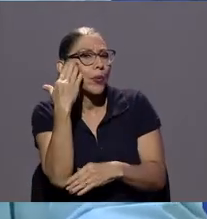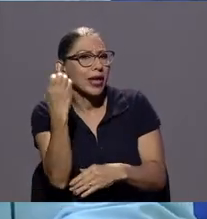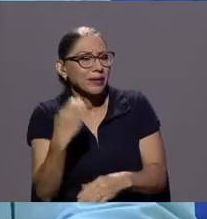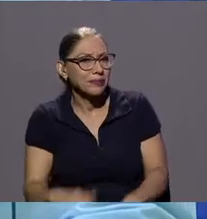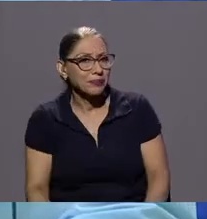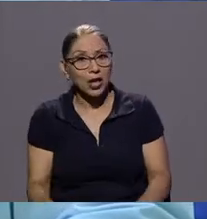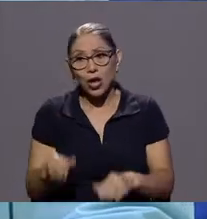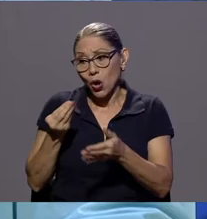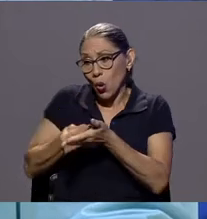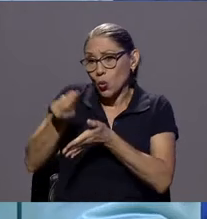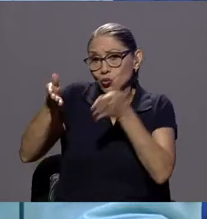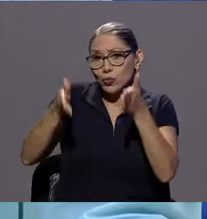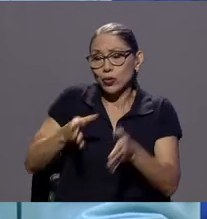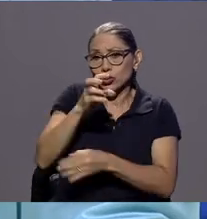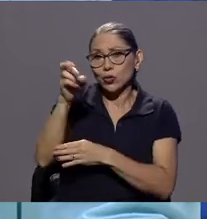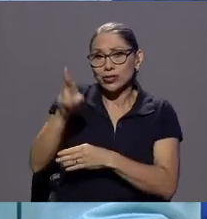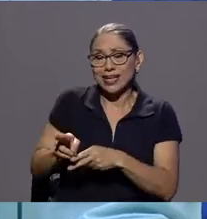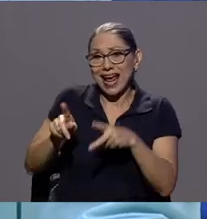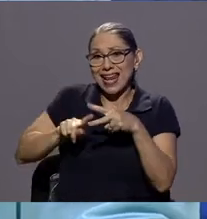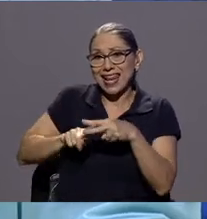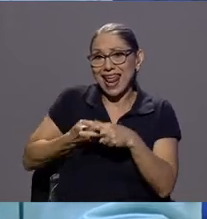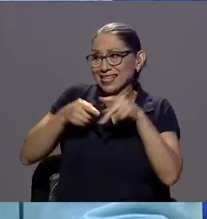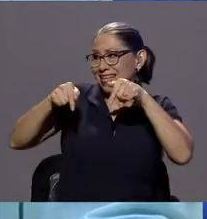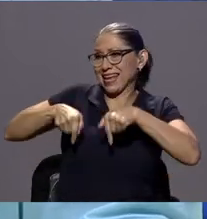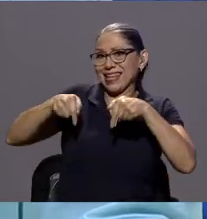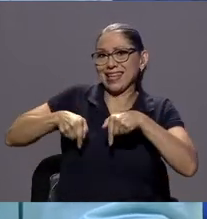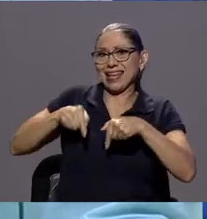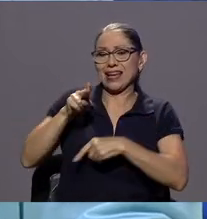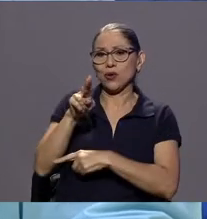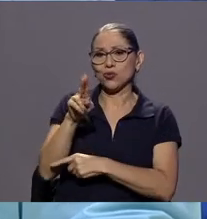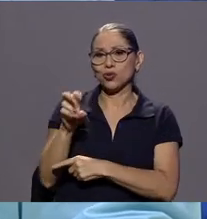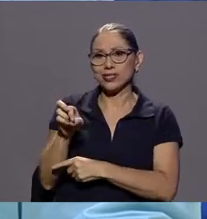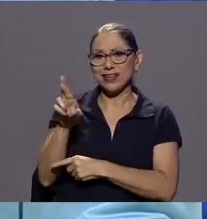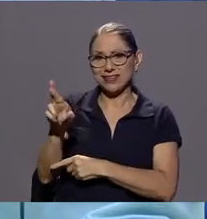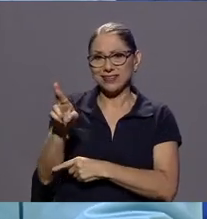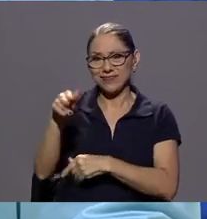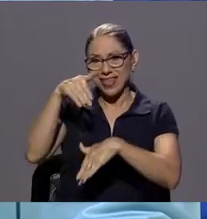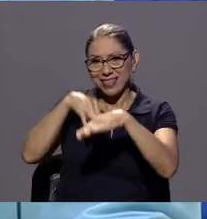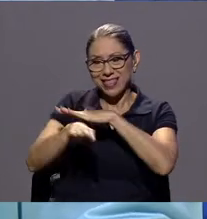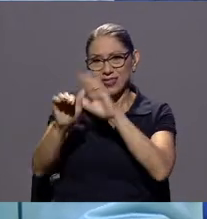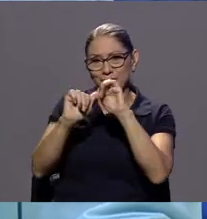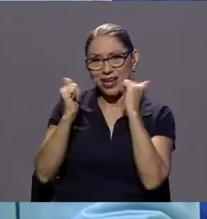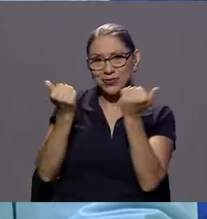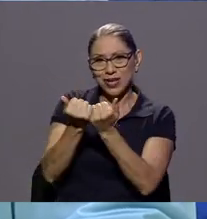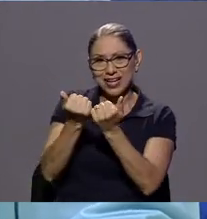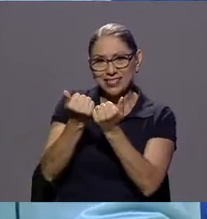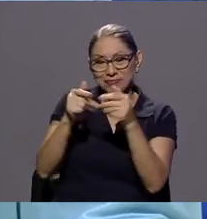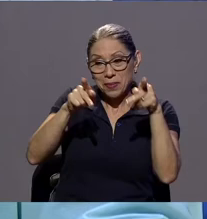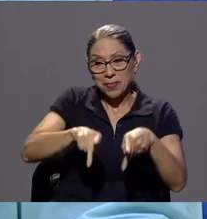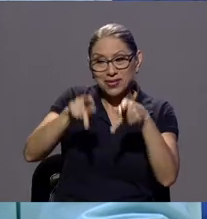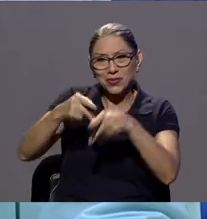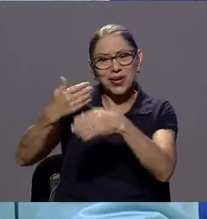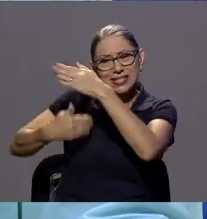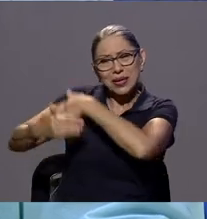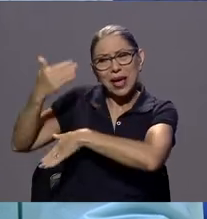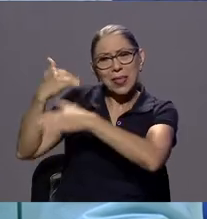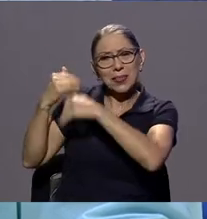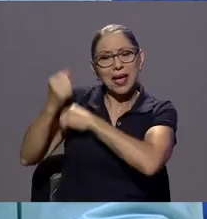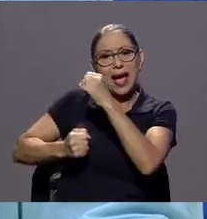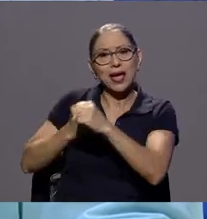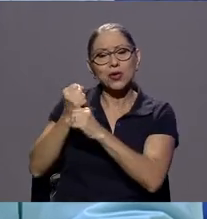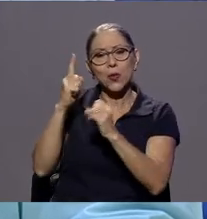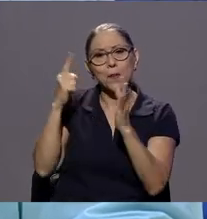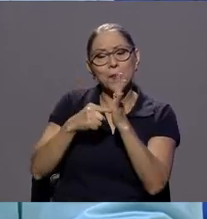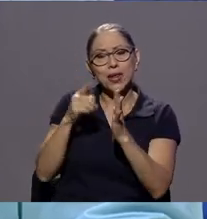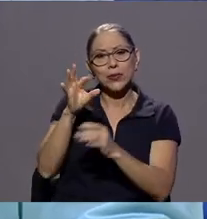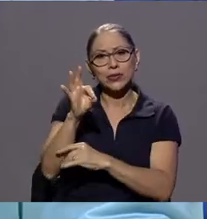Consumidores de Costa Rica nace precisamente de las aulas de esta universidad de quienes estudiábamos allá en los 90 ciencias políticas